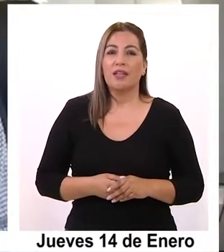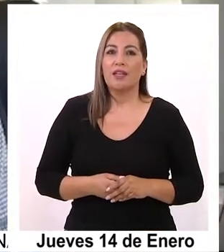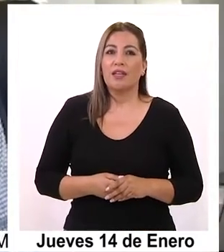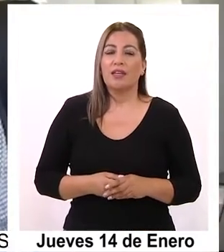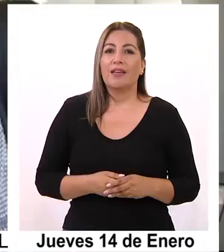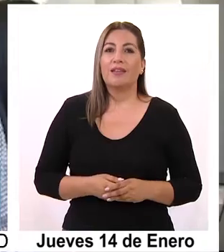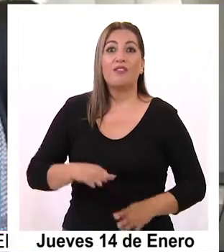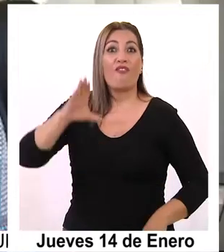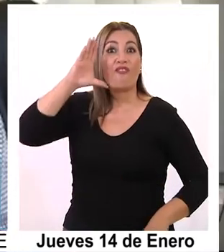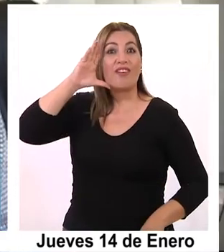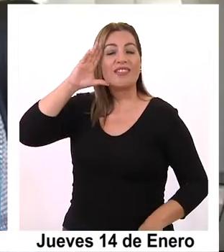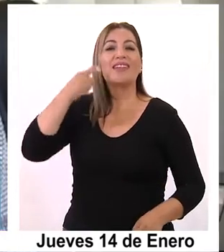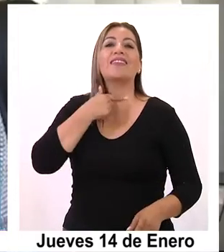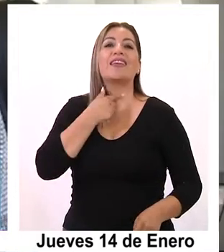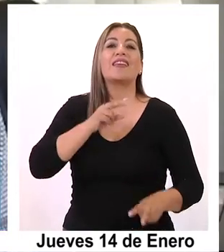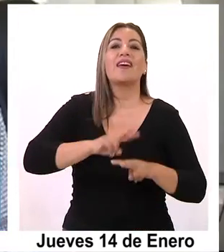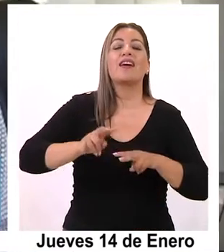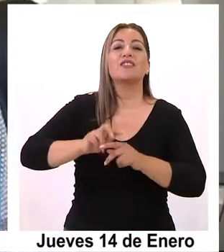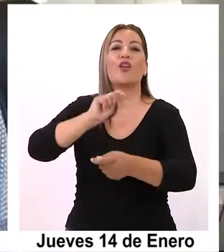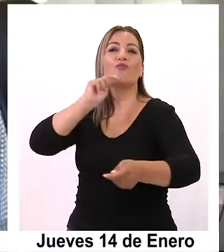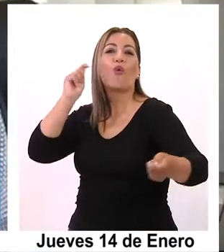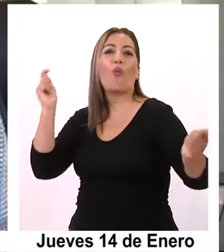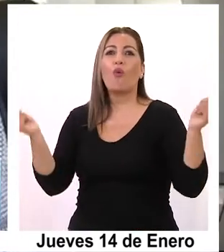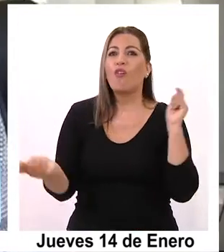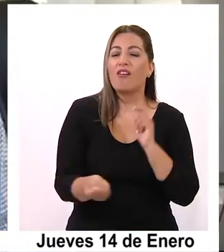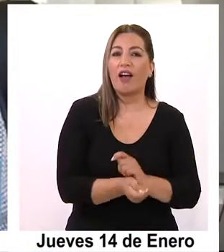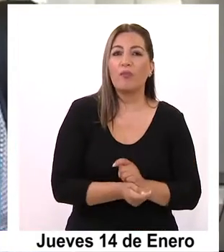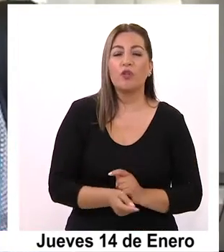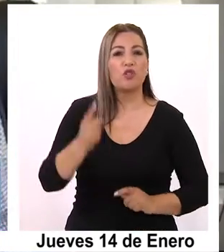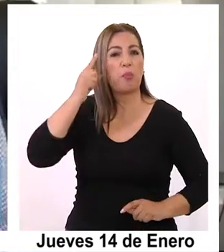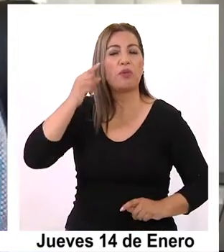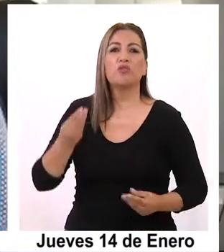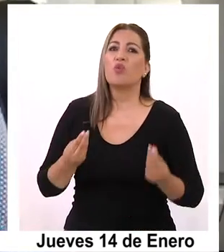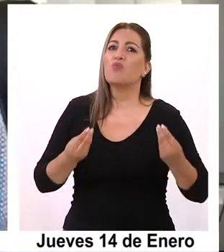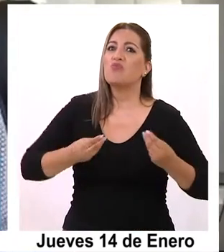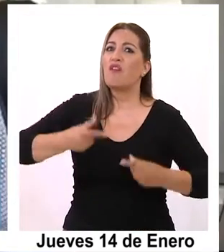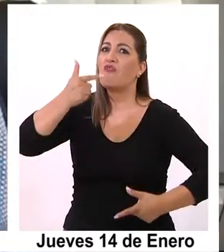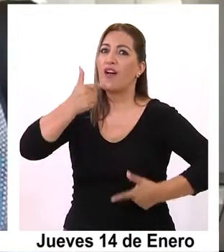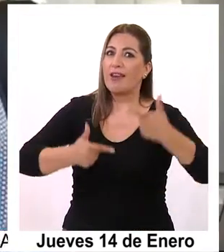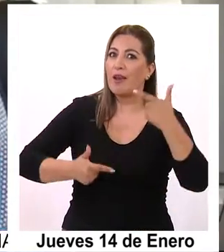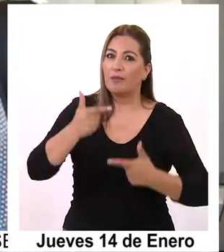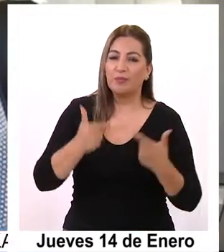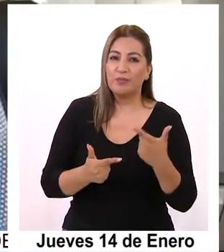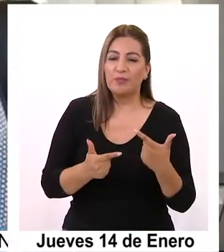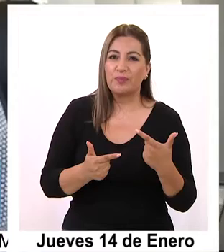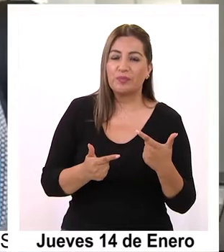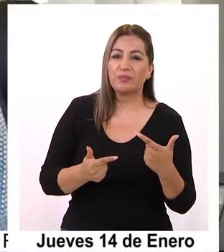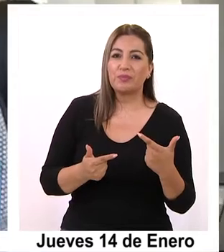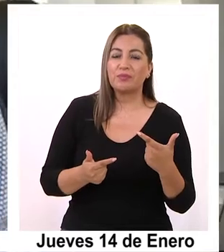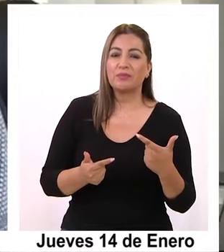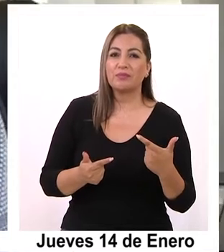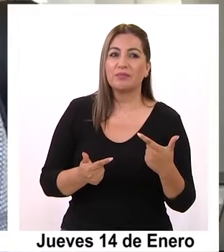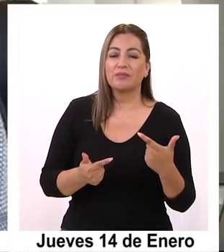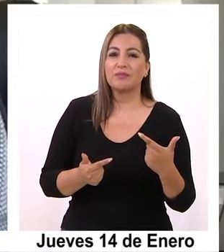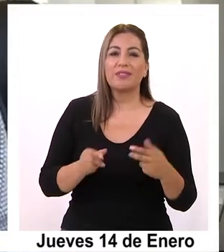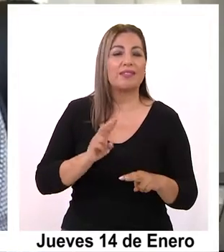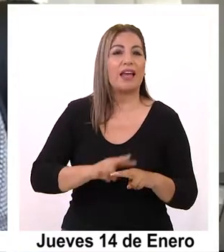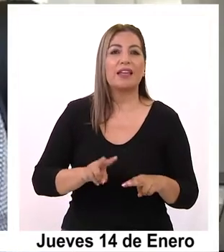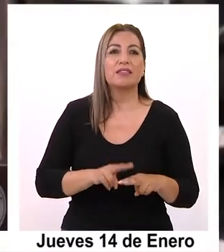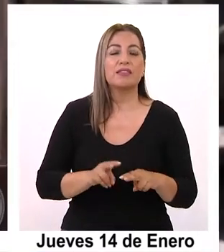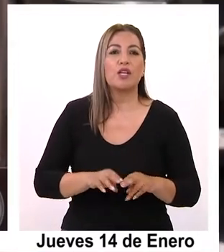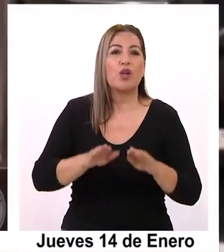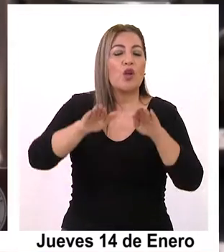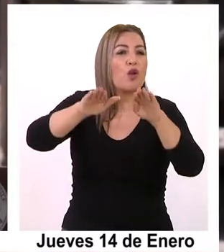maniobra de Michelle Bachelet, básicamente yo creo que como buena política porque es un ente político, está utilizando una misma